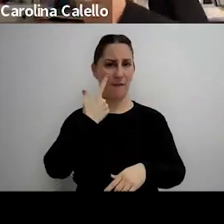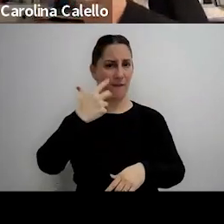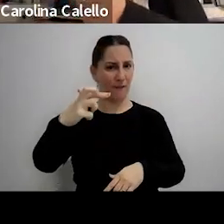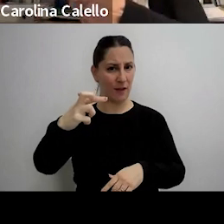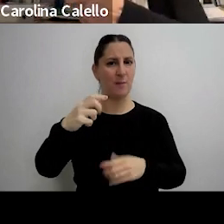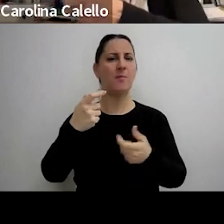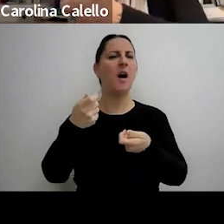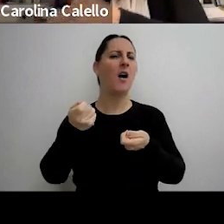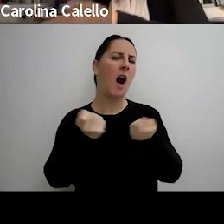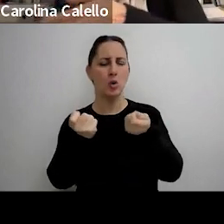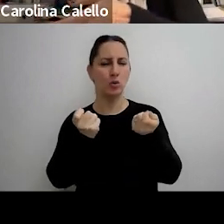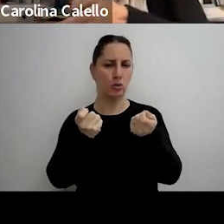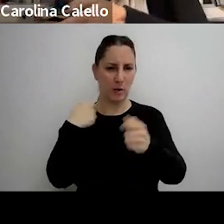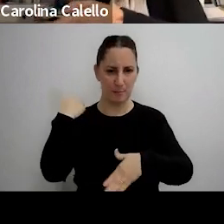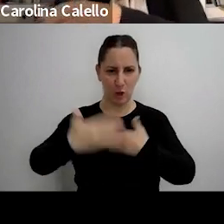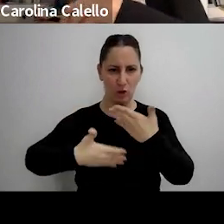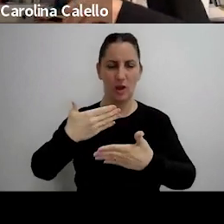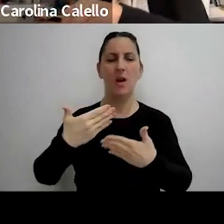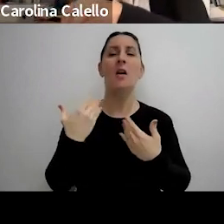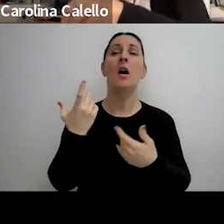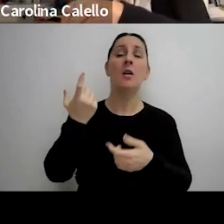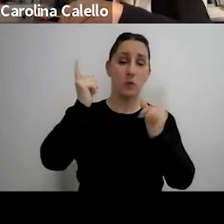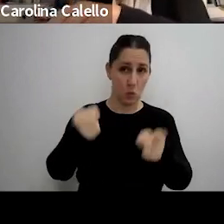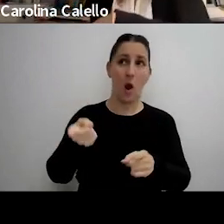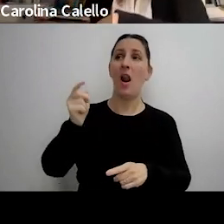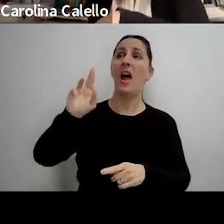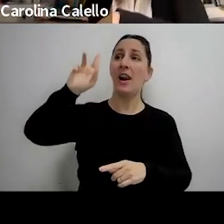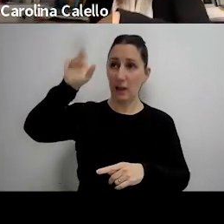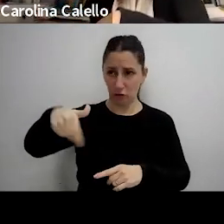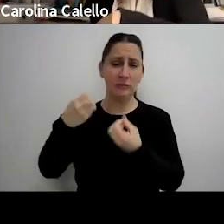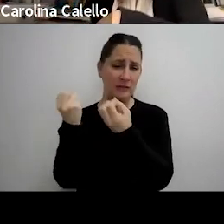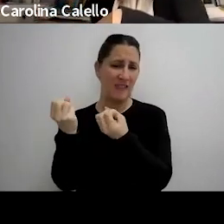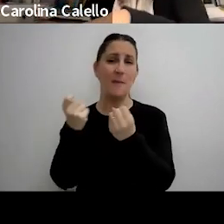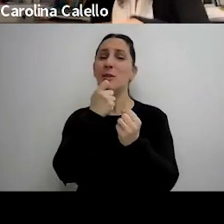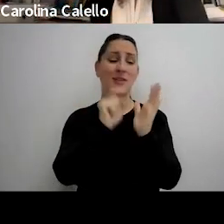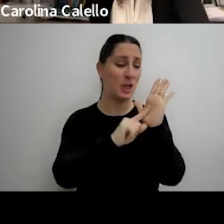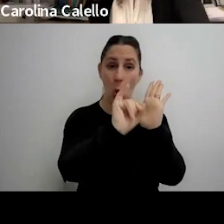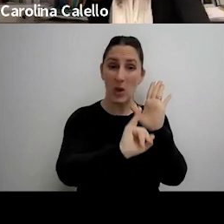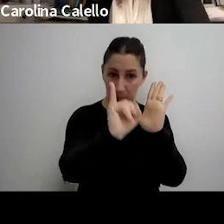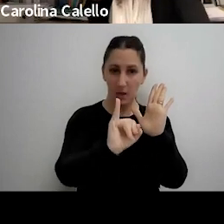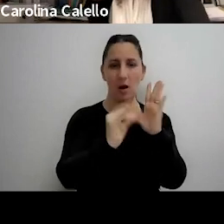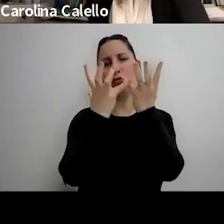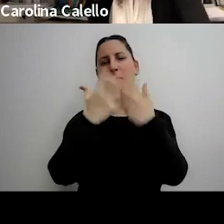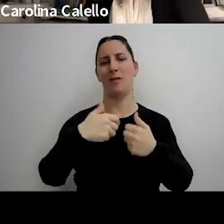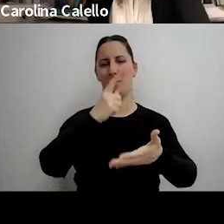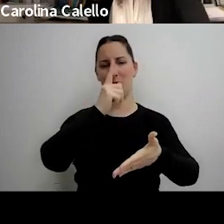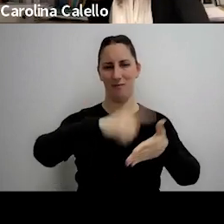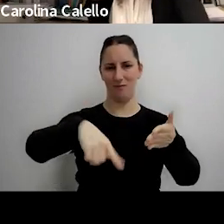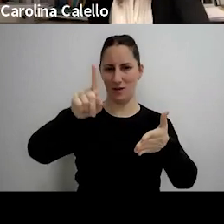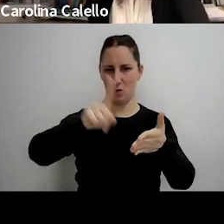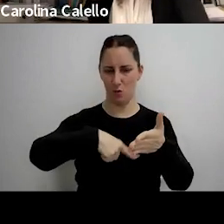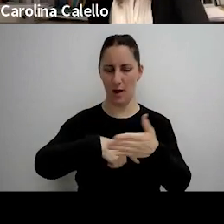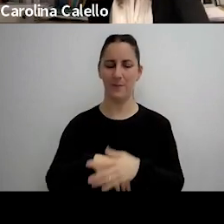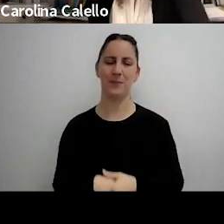procedente por más que tenga razón si no está explicado el acto va a ser nulo entonces